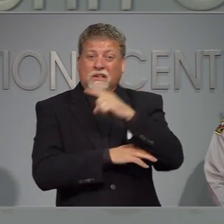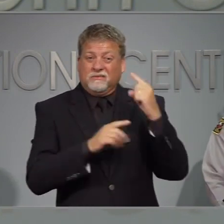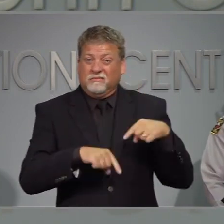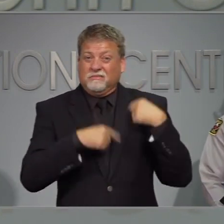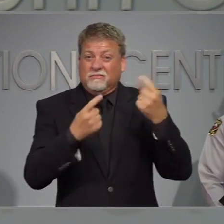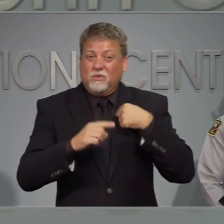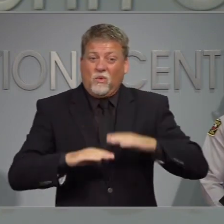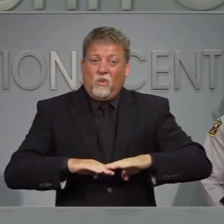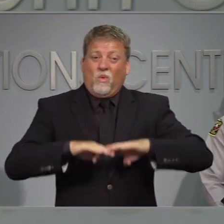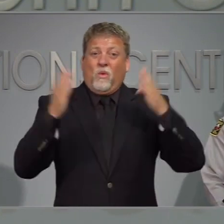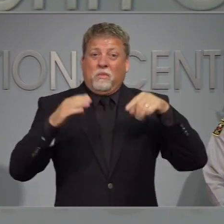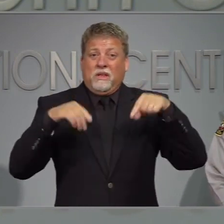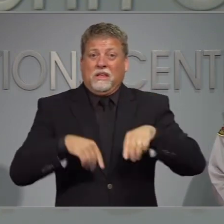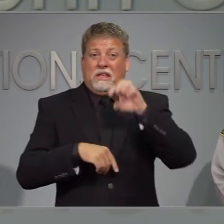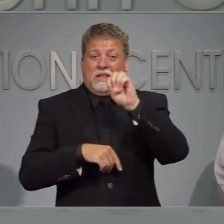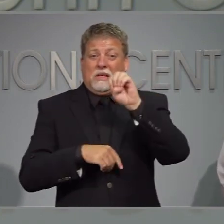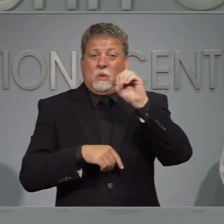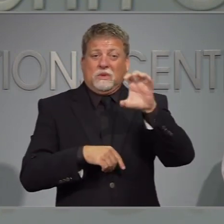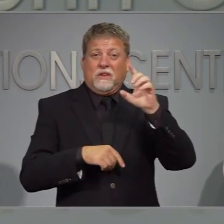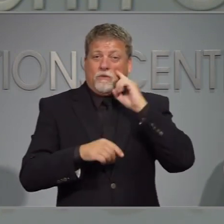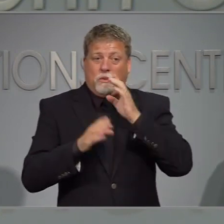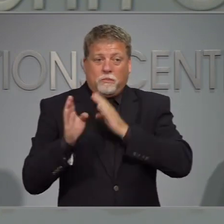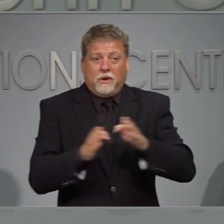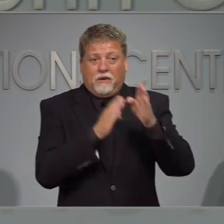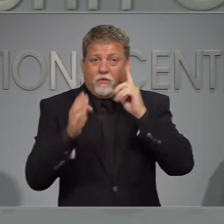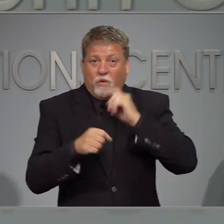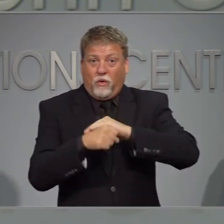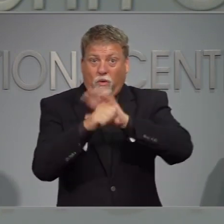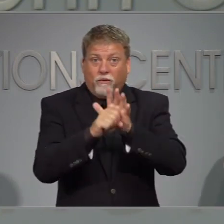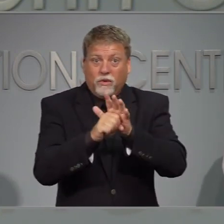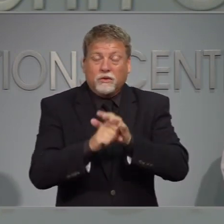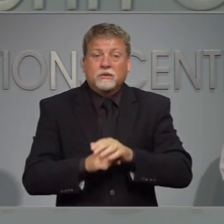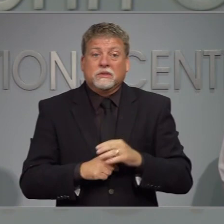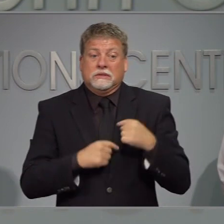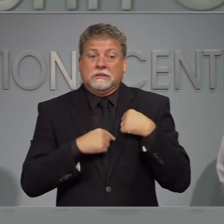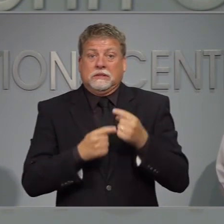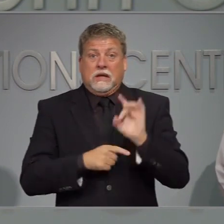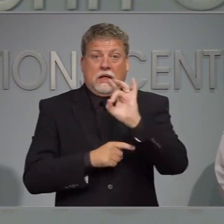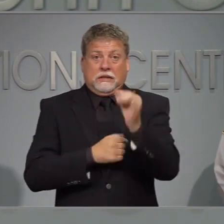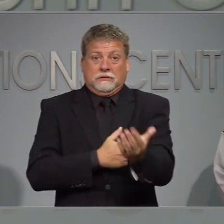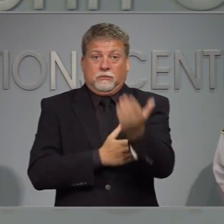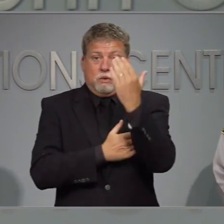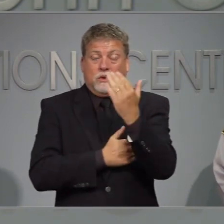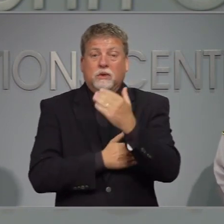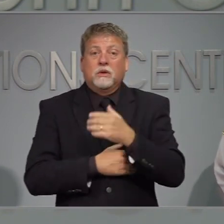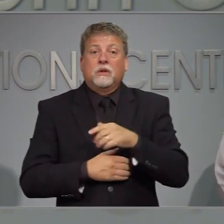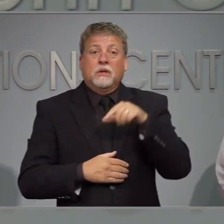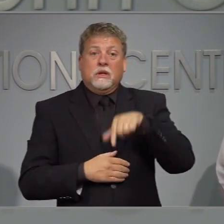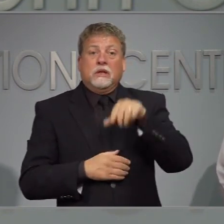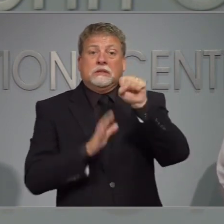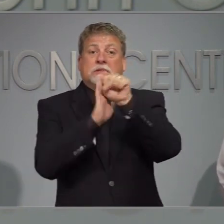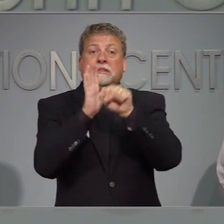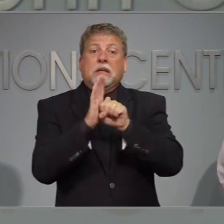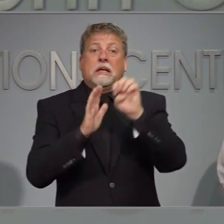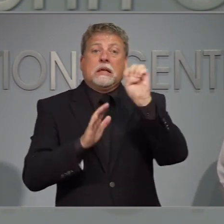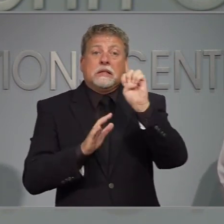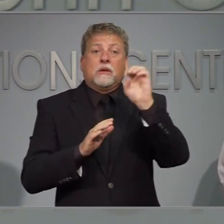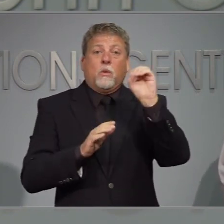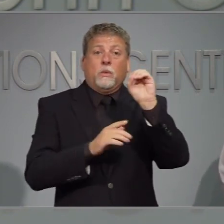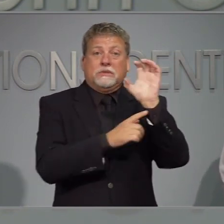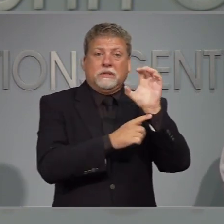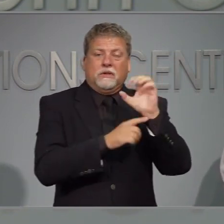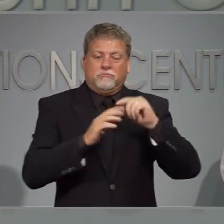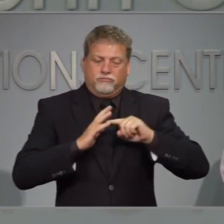de del que se activó el centro de operaciones de emergencia en respuesta a COVID-19 el equipo